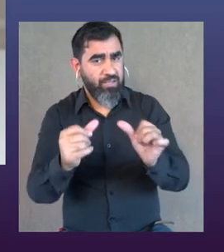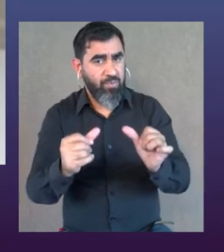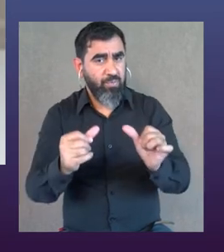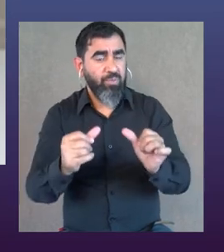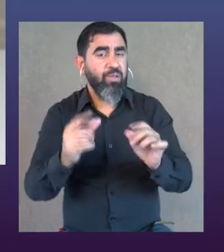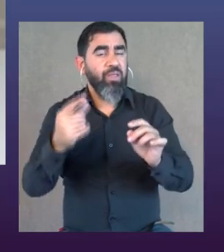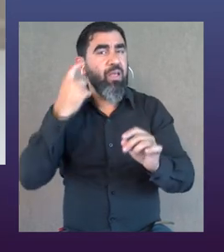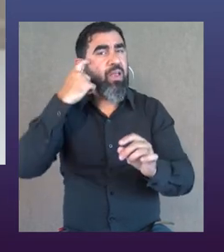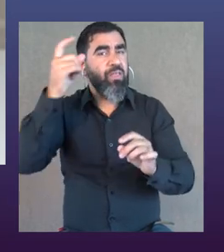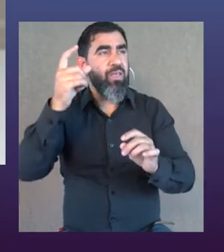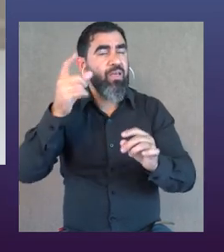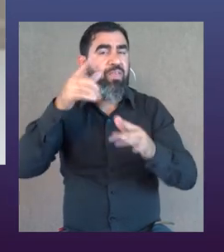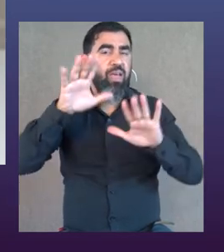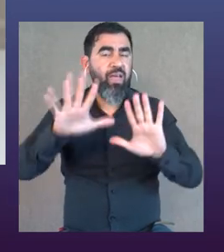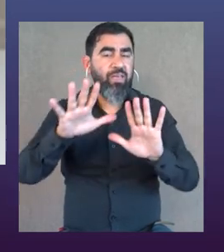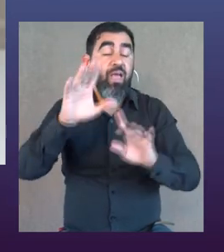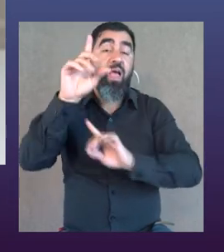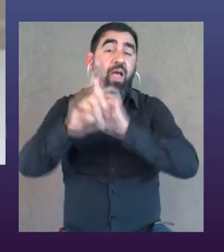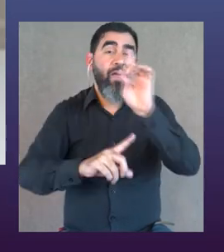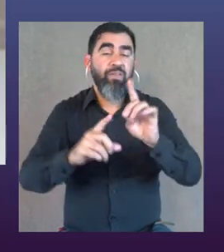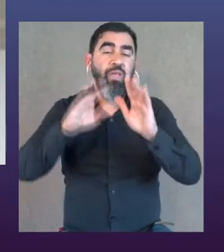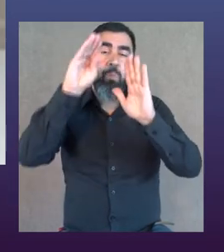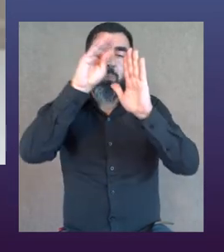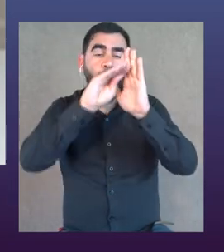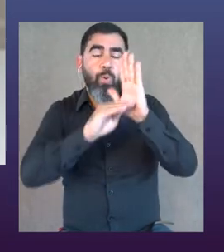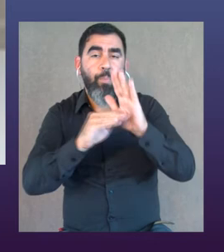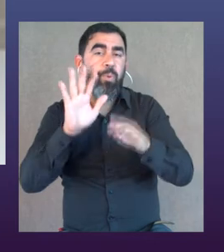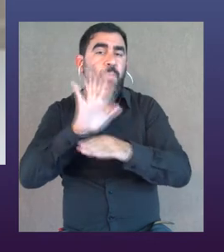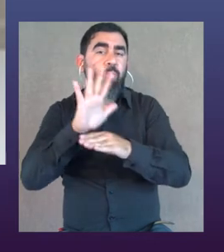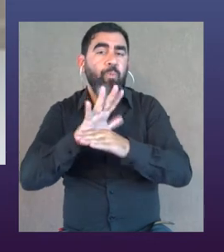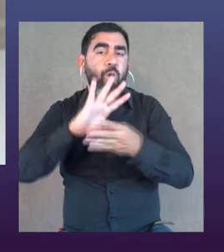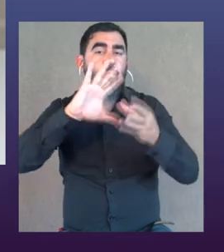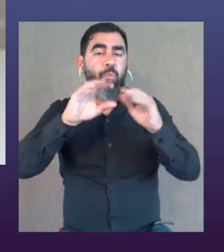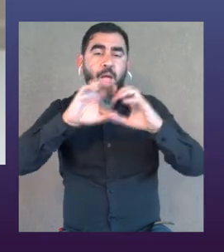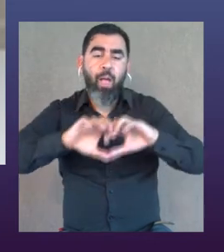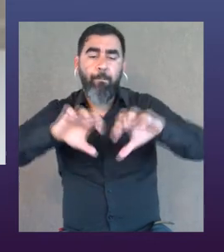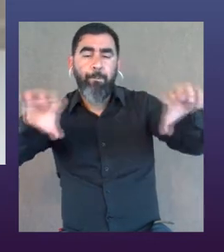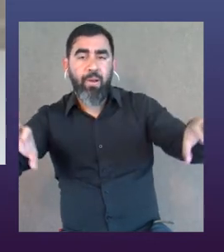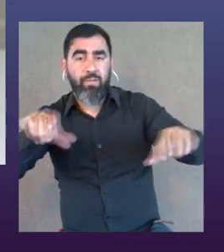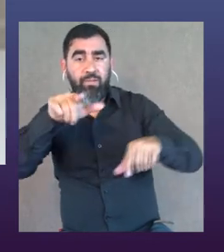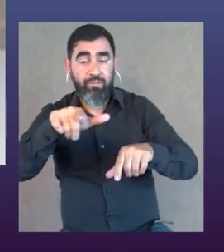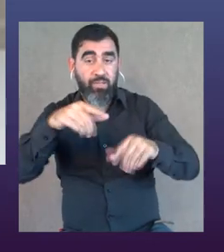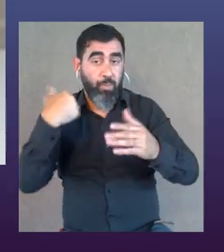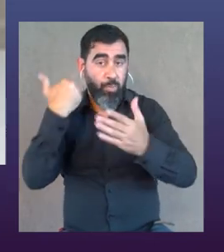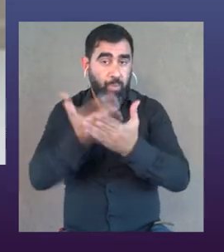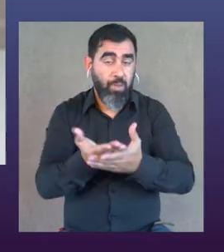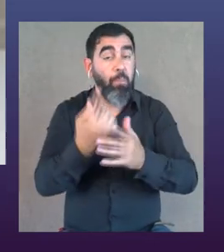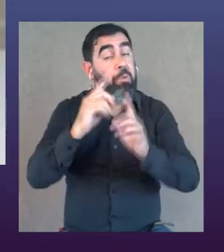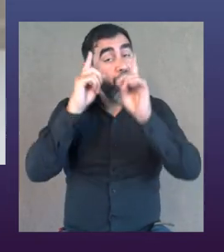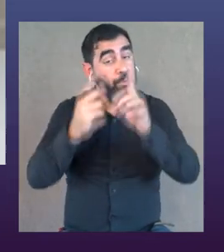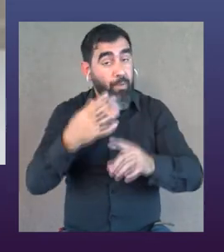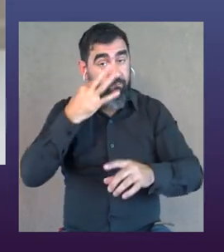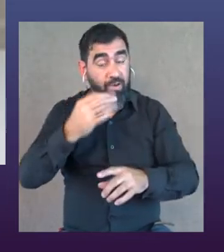de alguna manera perpetuando esa idea de gueto, ¿no? Y de programar como de manera apartada, ¿no? Este tipo de